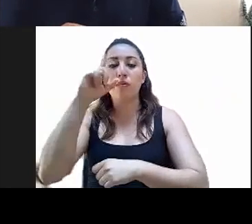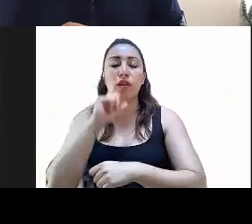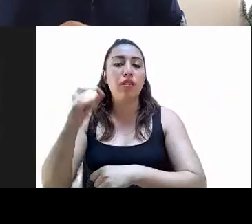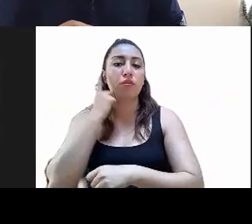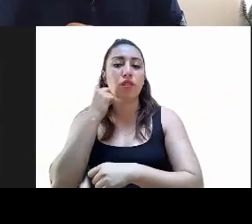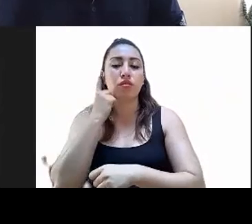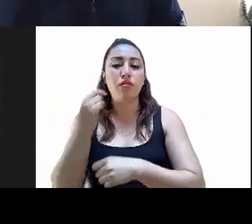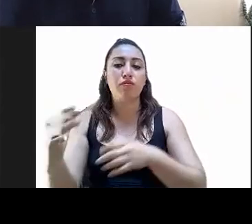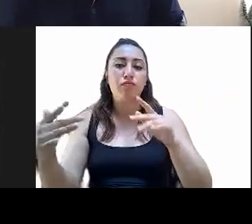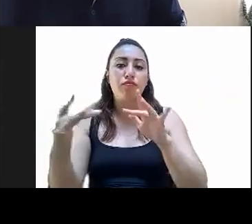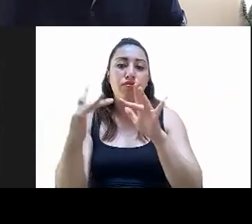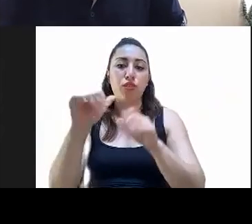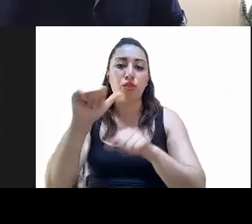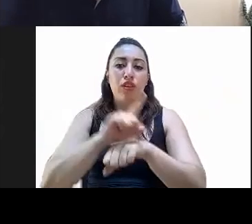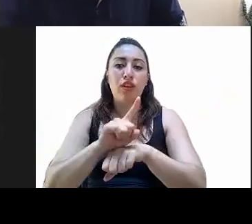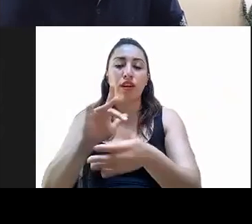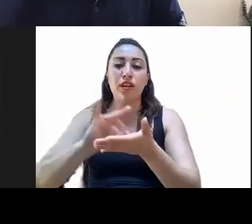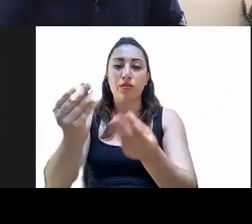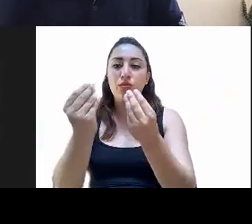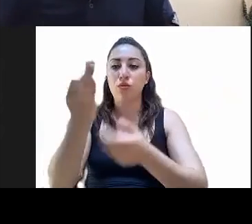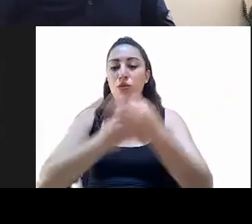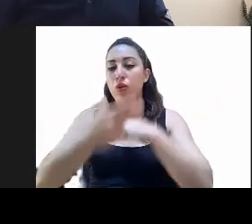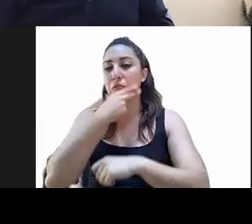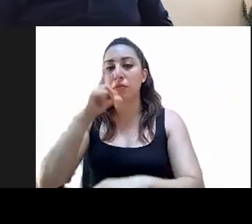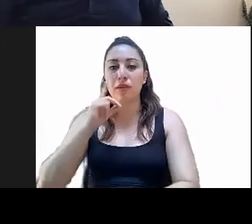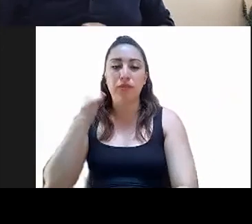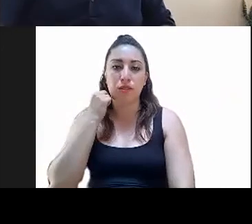de esta sesión. Muchas gracias, diputadas y diputados.